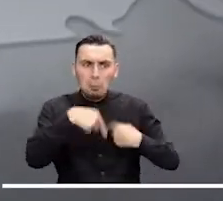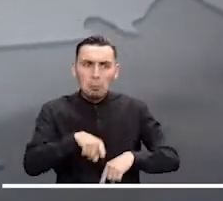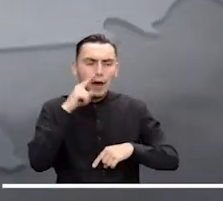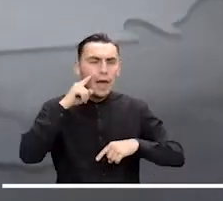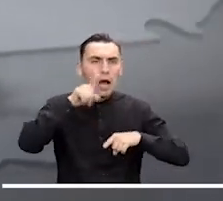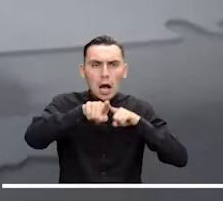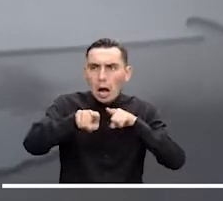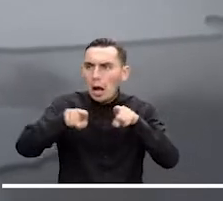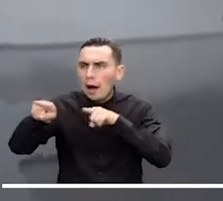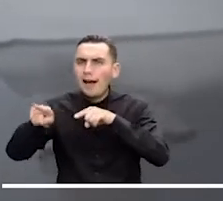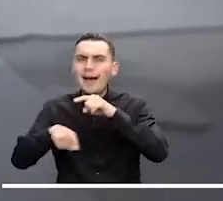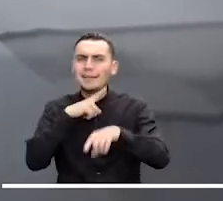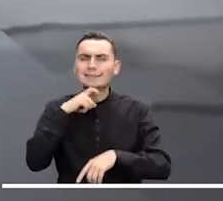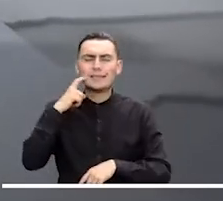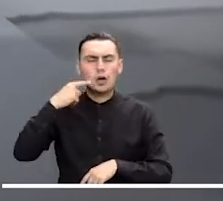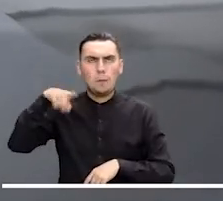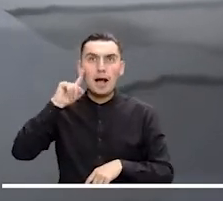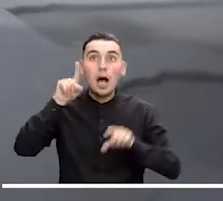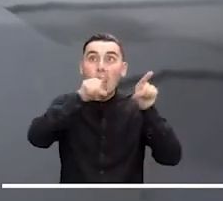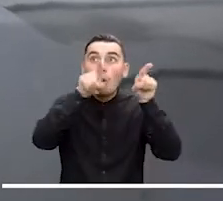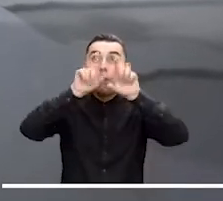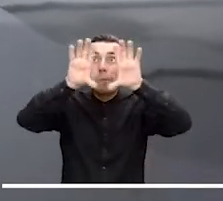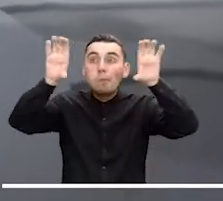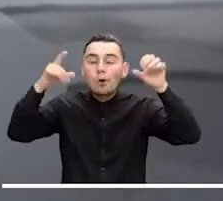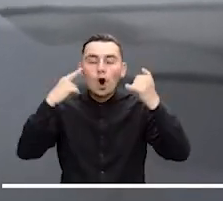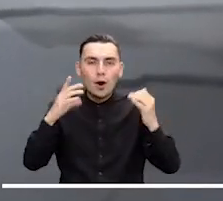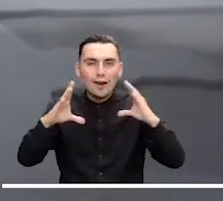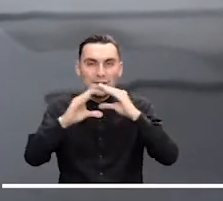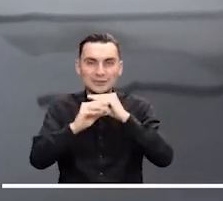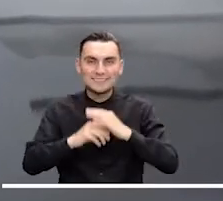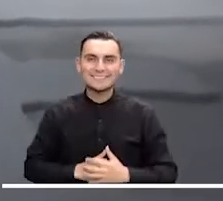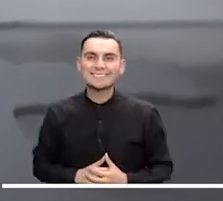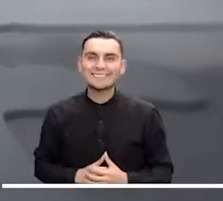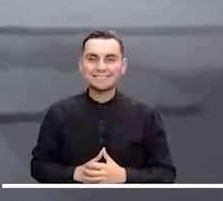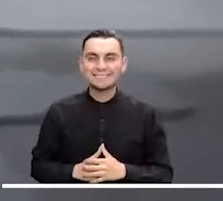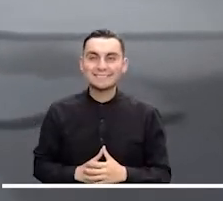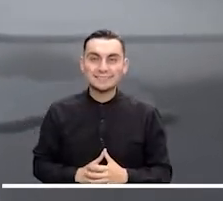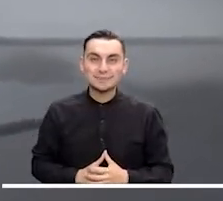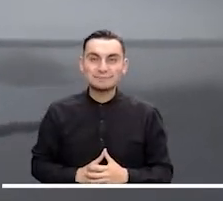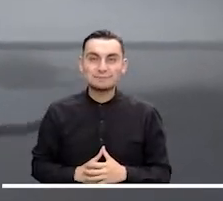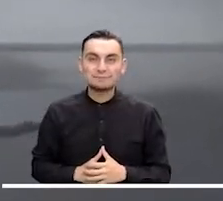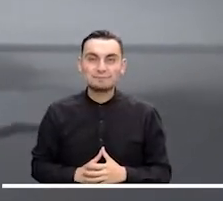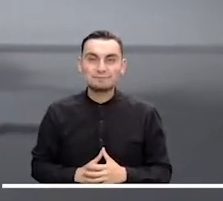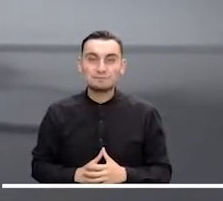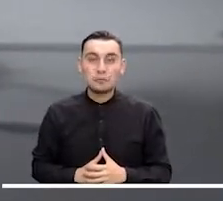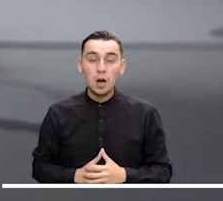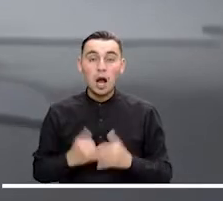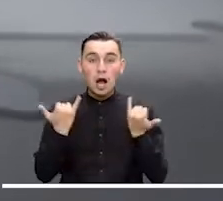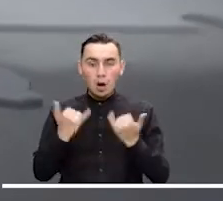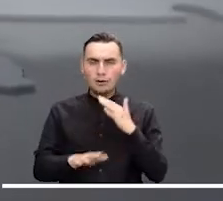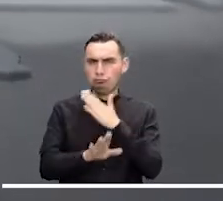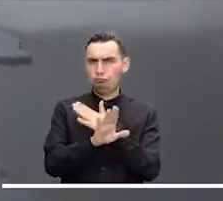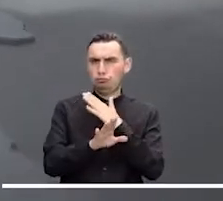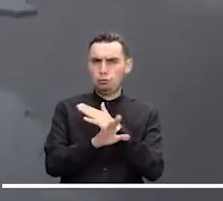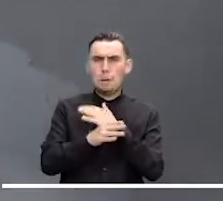Visitemos ahora la Orinoquía, donde persistirían las condiciones secas y el cielo parcialmente nublado durante la noche y la madrugada.